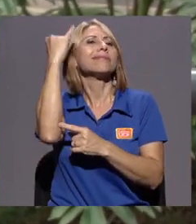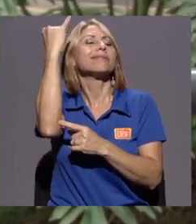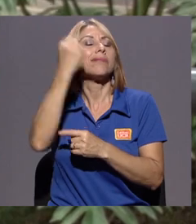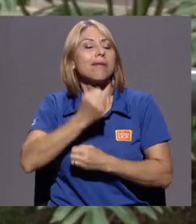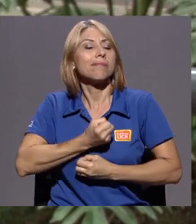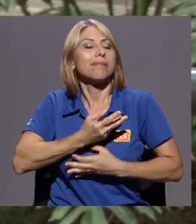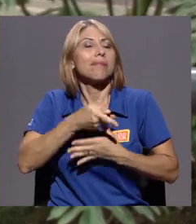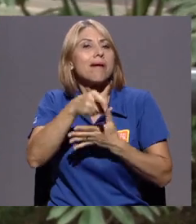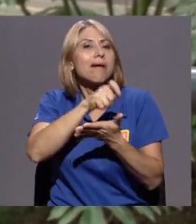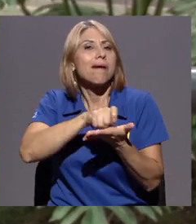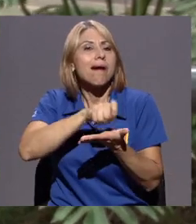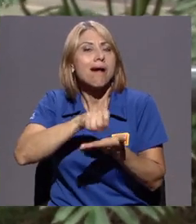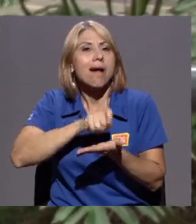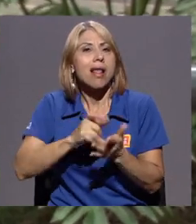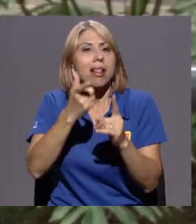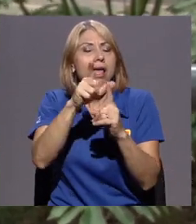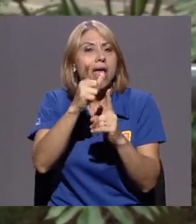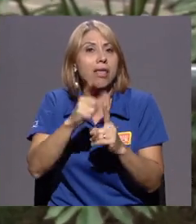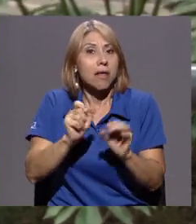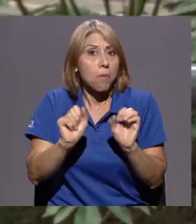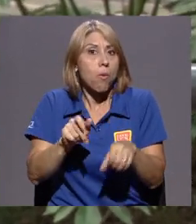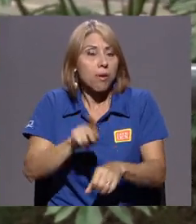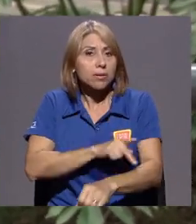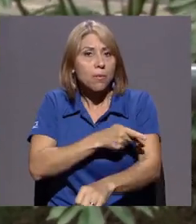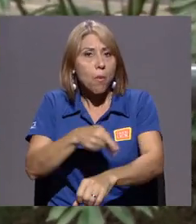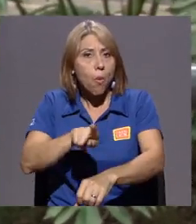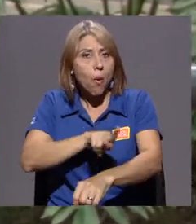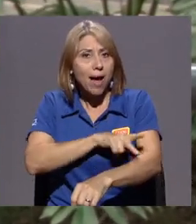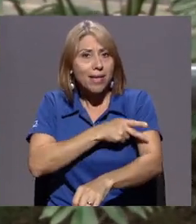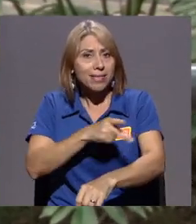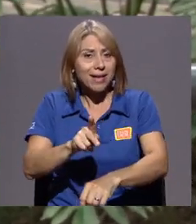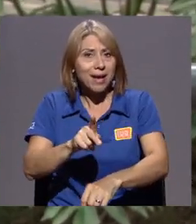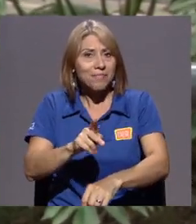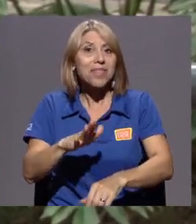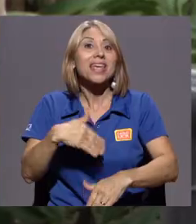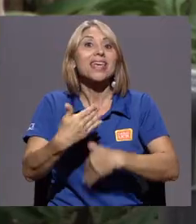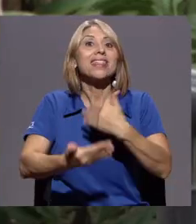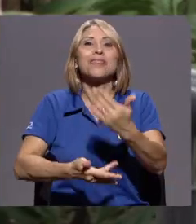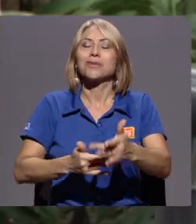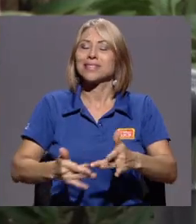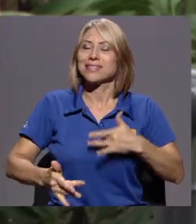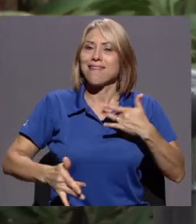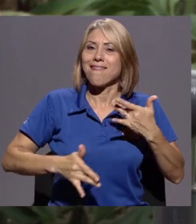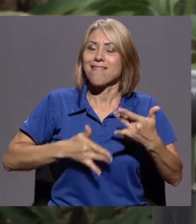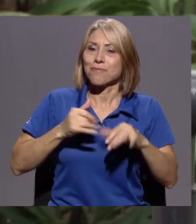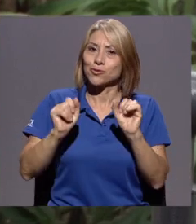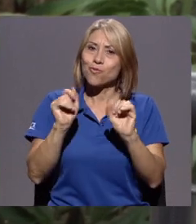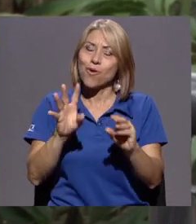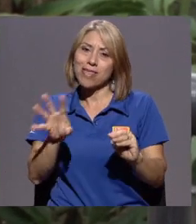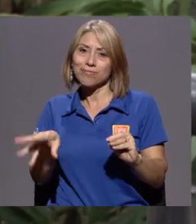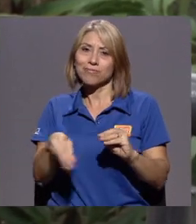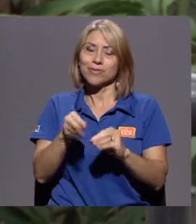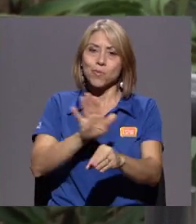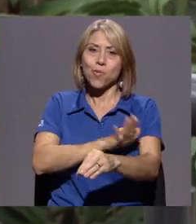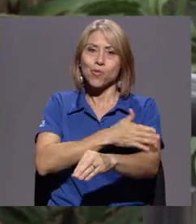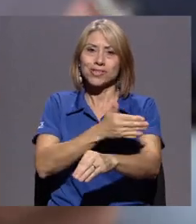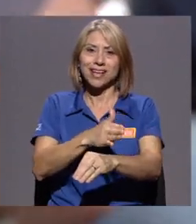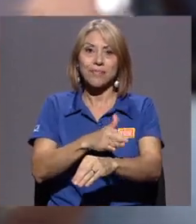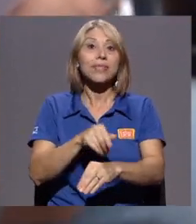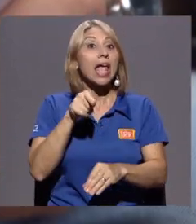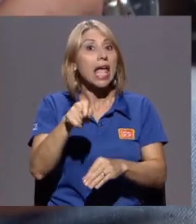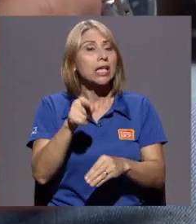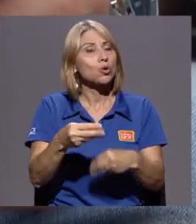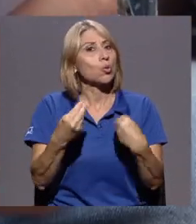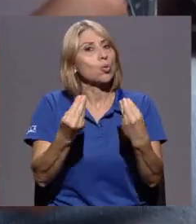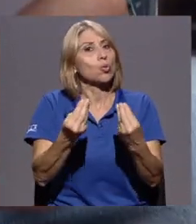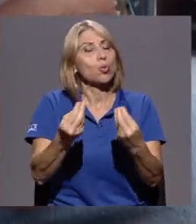expresiva, puede ser poética, y luego, como sentimos, poder ponerle música. Este concepto ha aportado